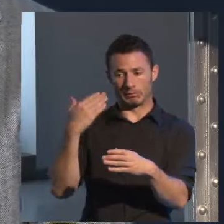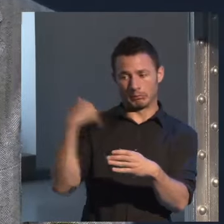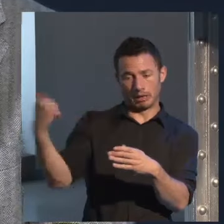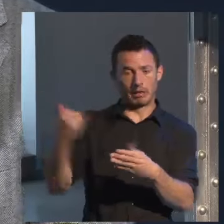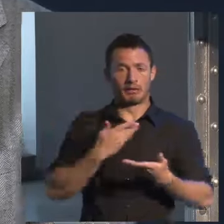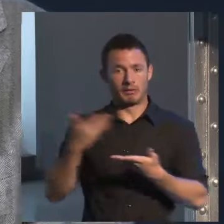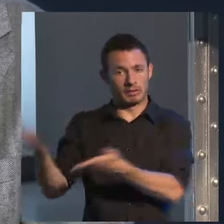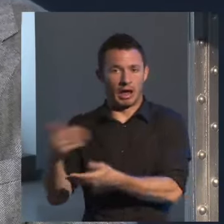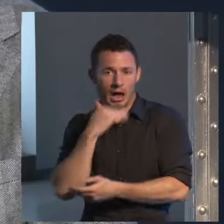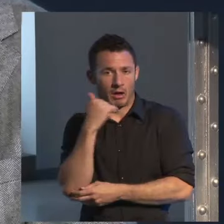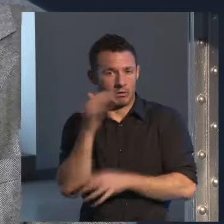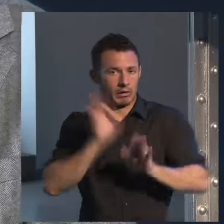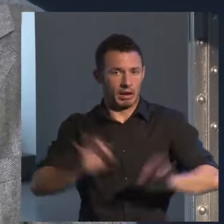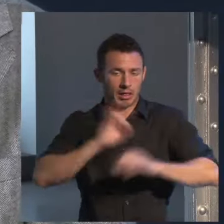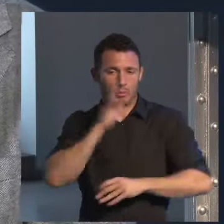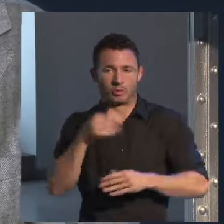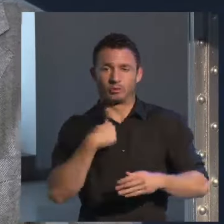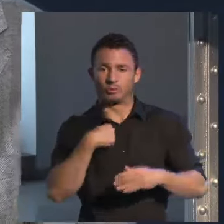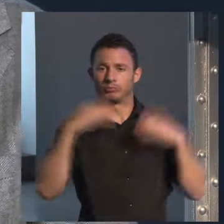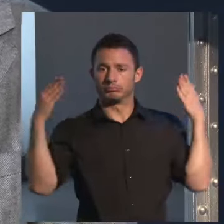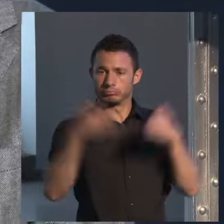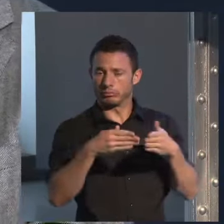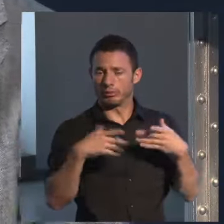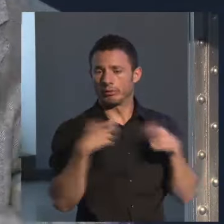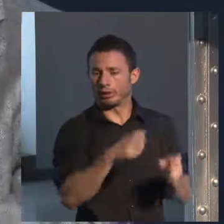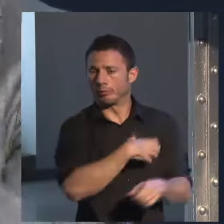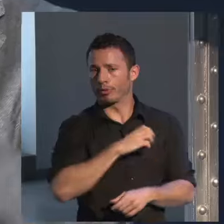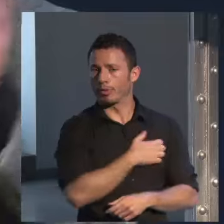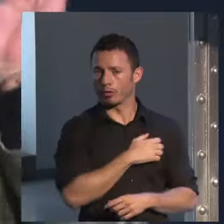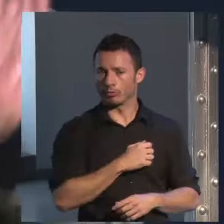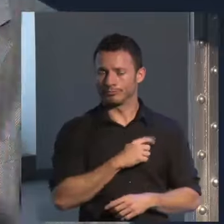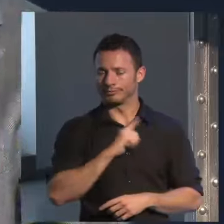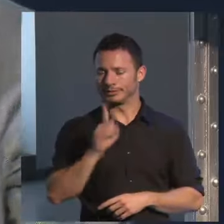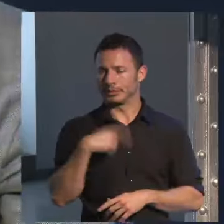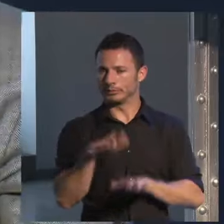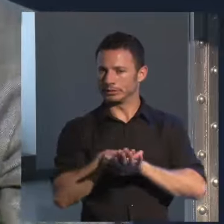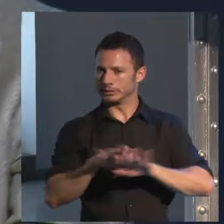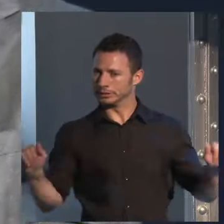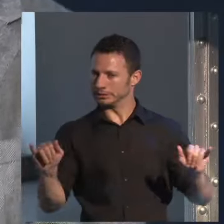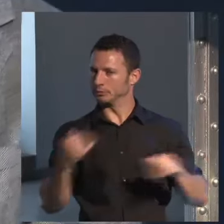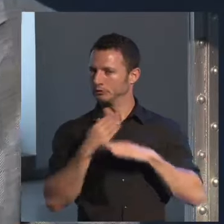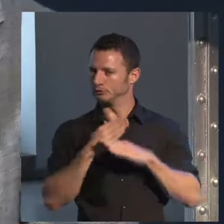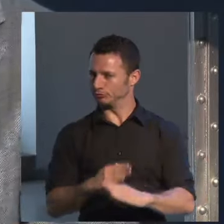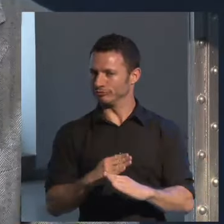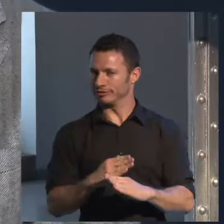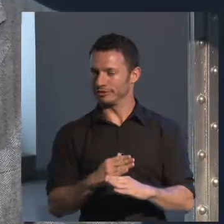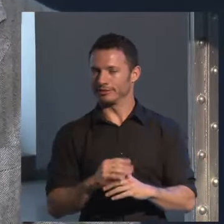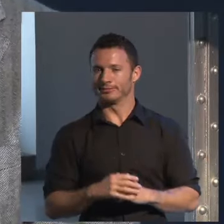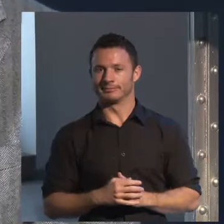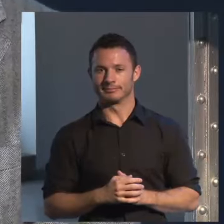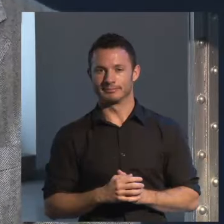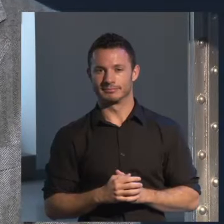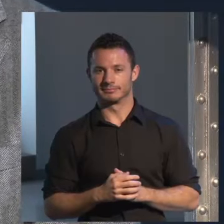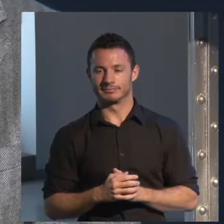novelas policíacas. Después me he vengado esto suficientemente con eso.